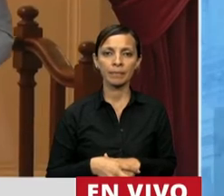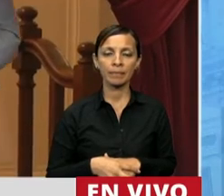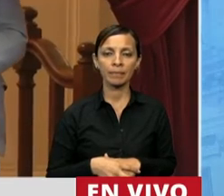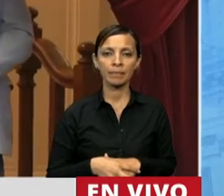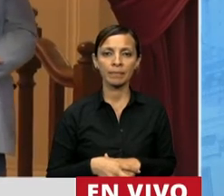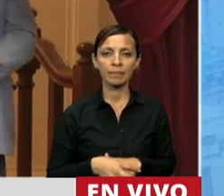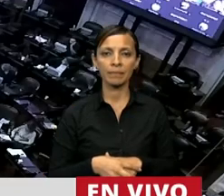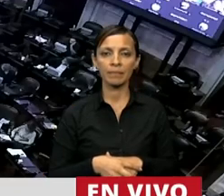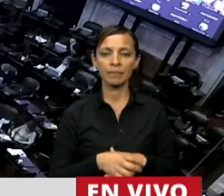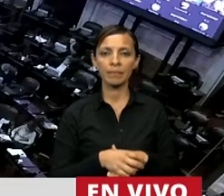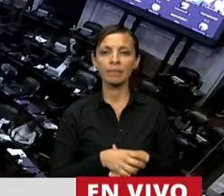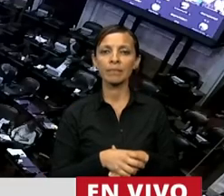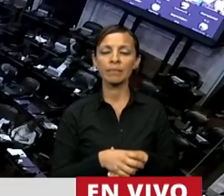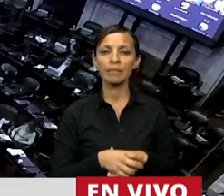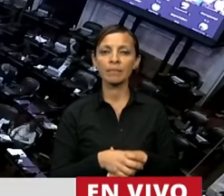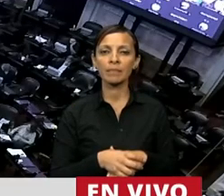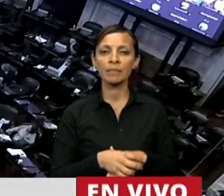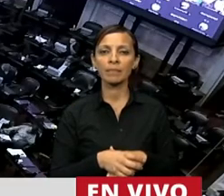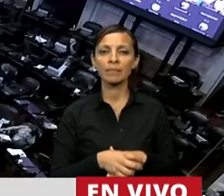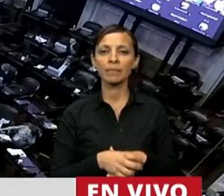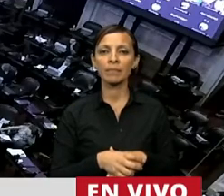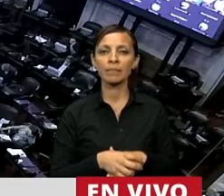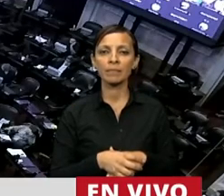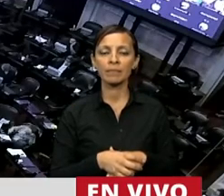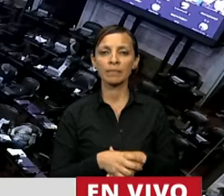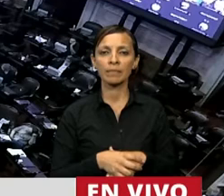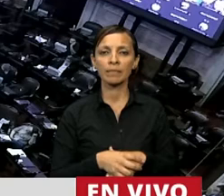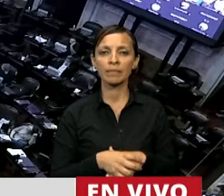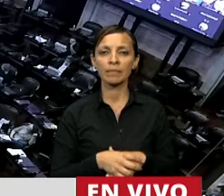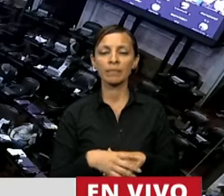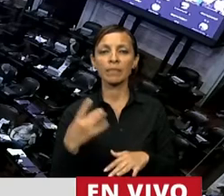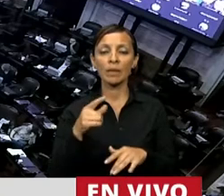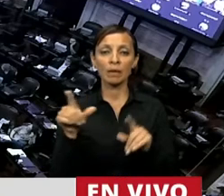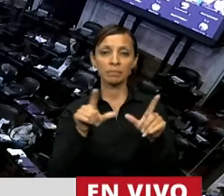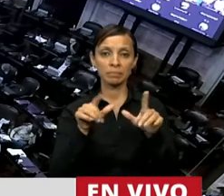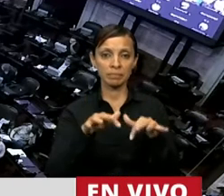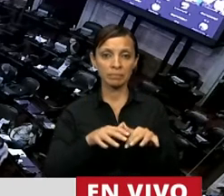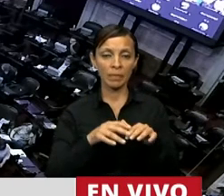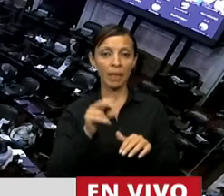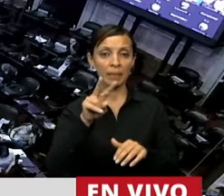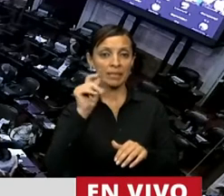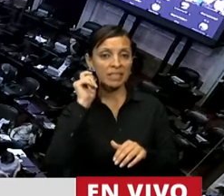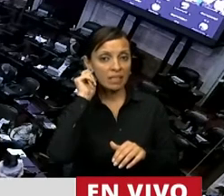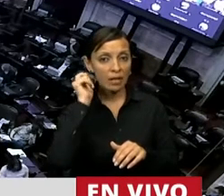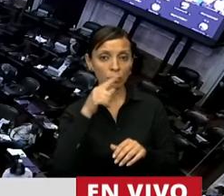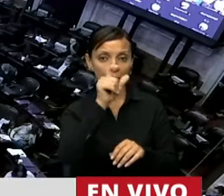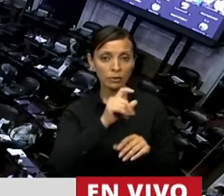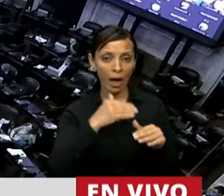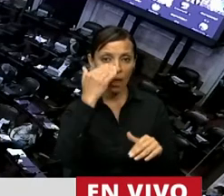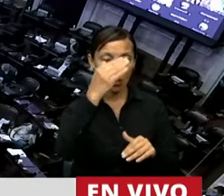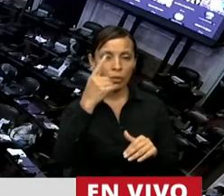los trabajos que administraba Jonathan Núñez, de 26 años, había engañado a Micaela,